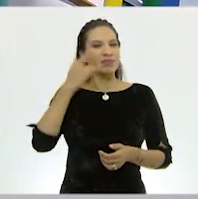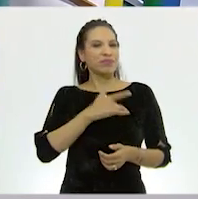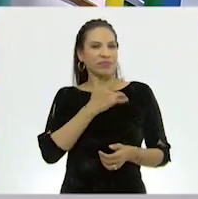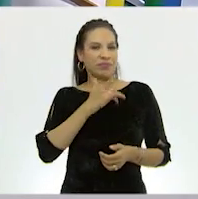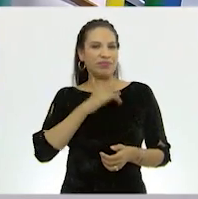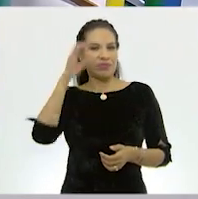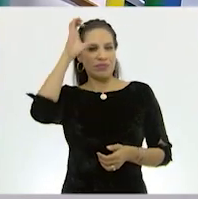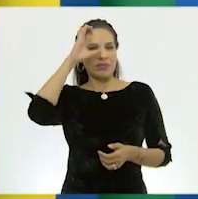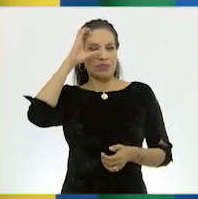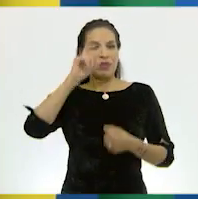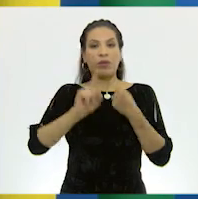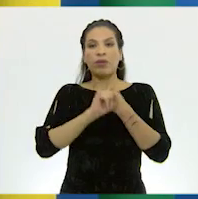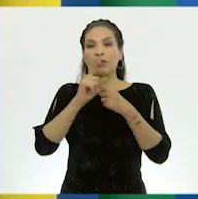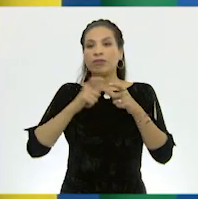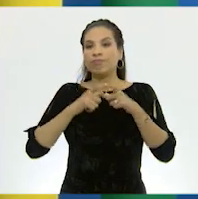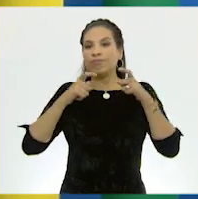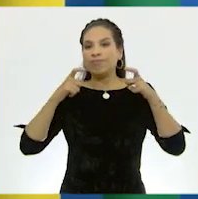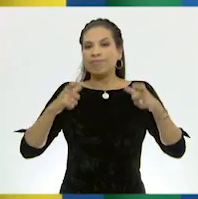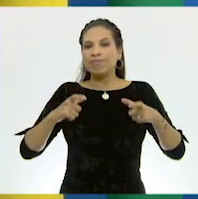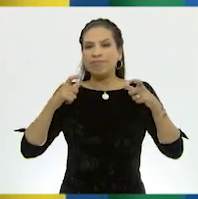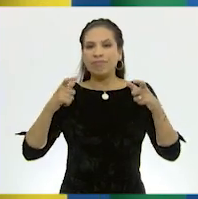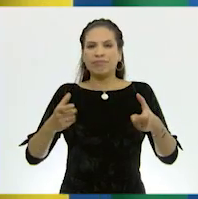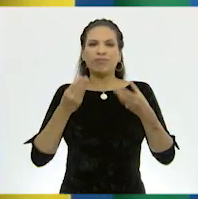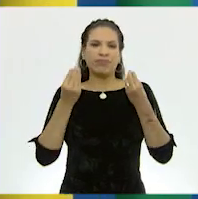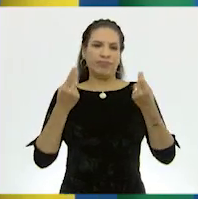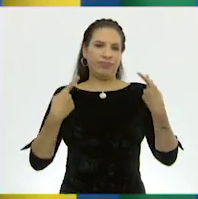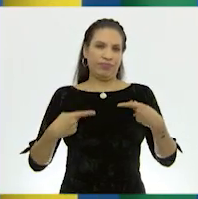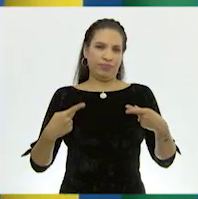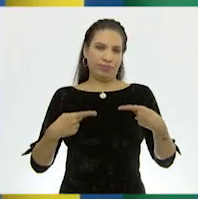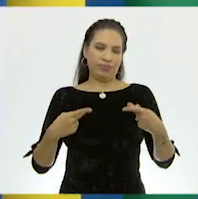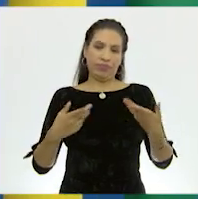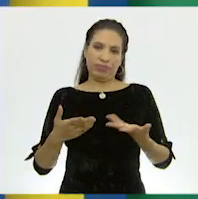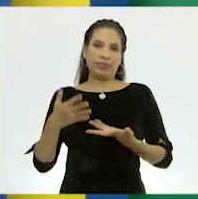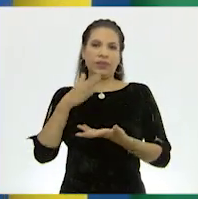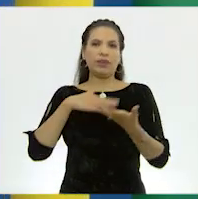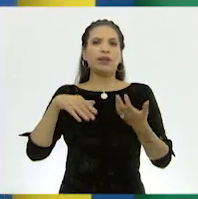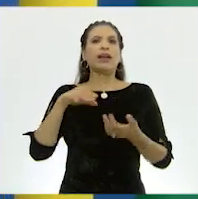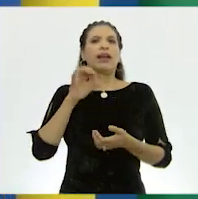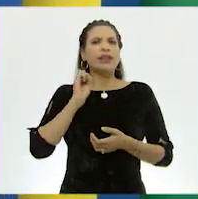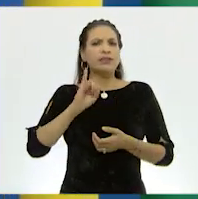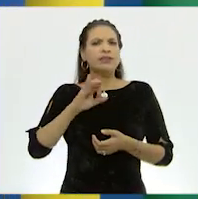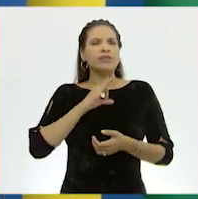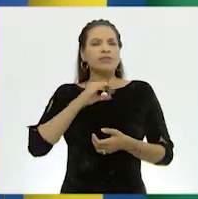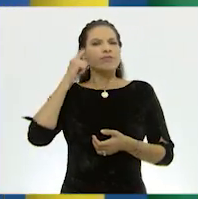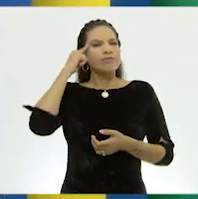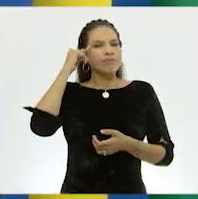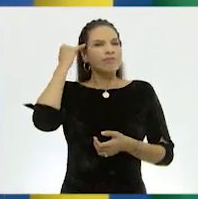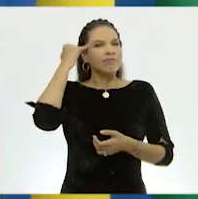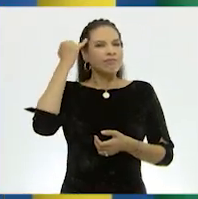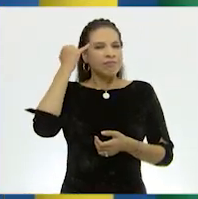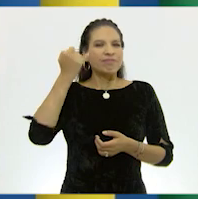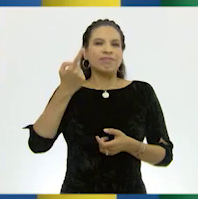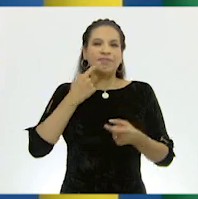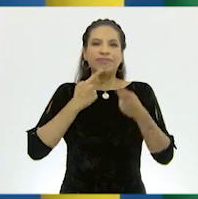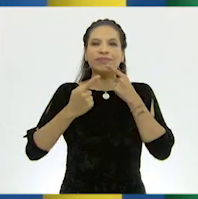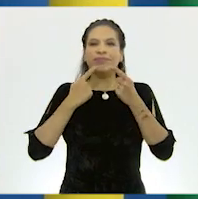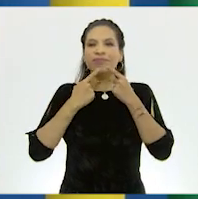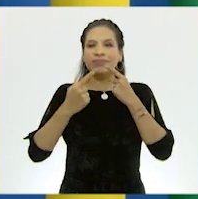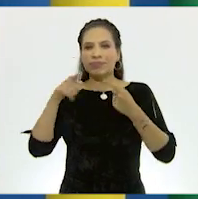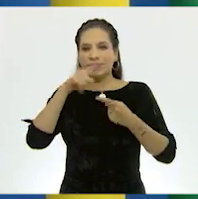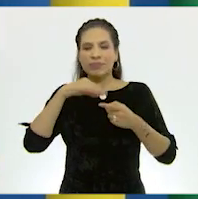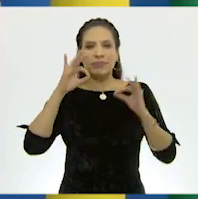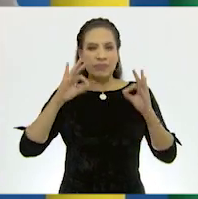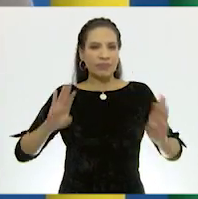¡Suscríbete al canal! Así podremos generar ideas o estrategias de acciones